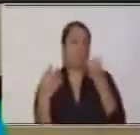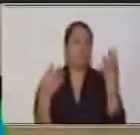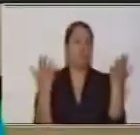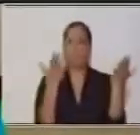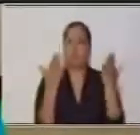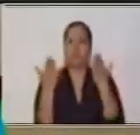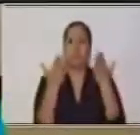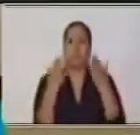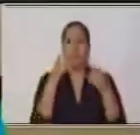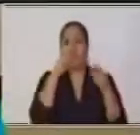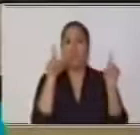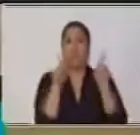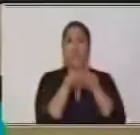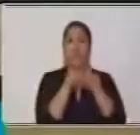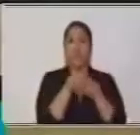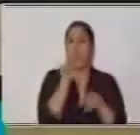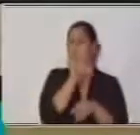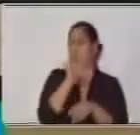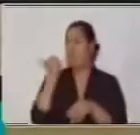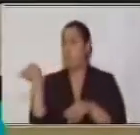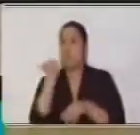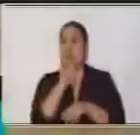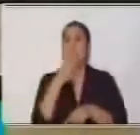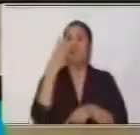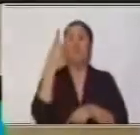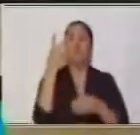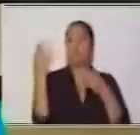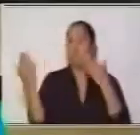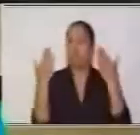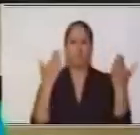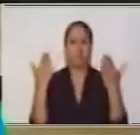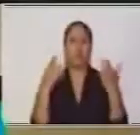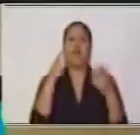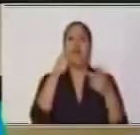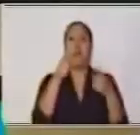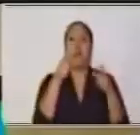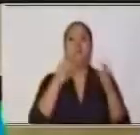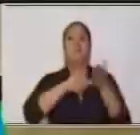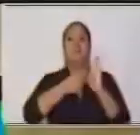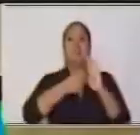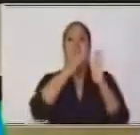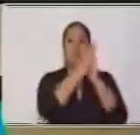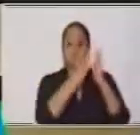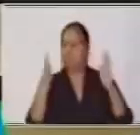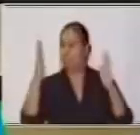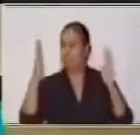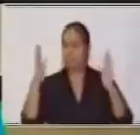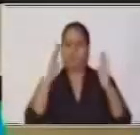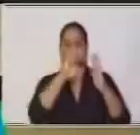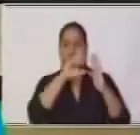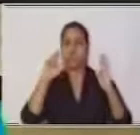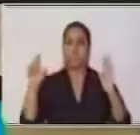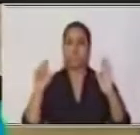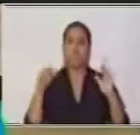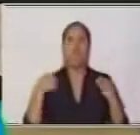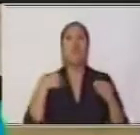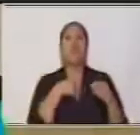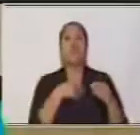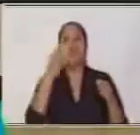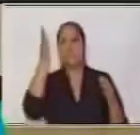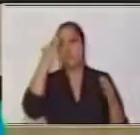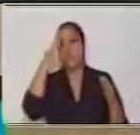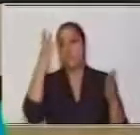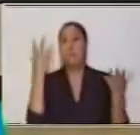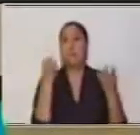igualamos dos razones, estamos obteniendo una proporción, que para encontrar los valores que nos hagan